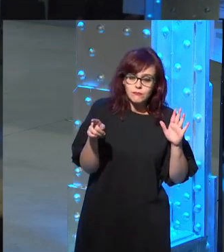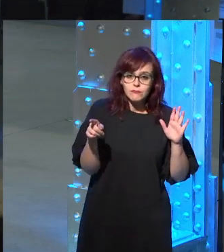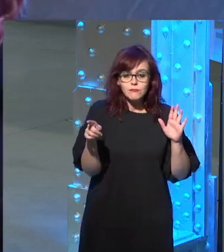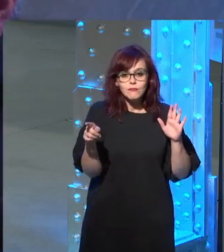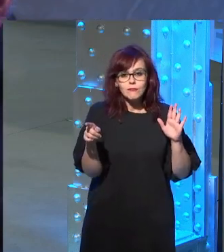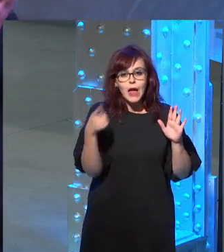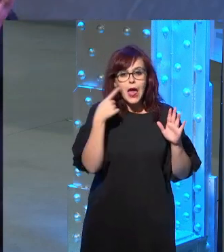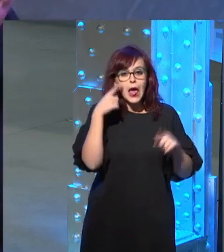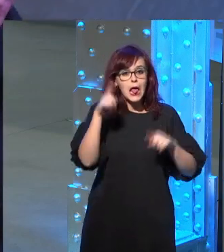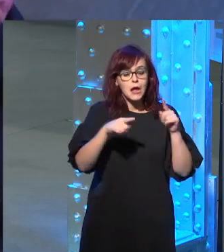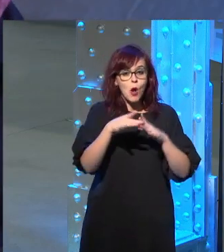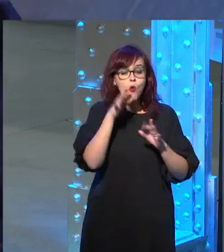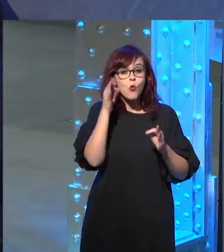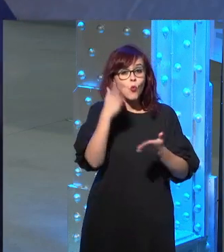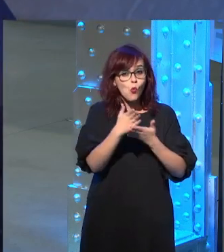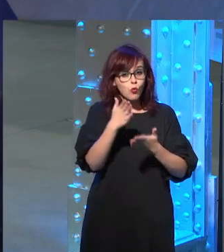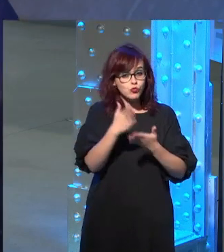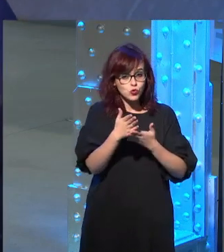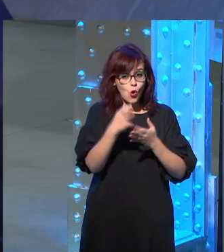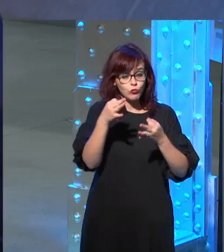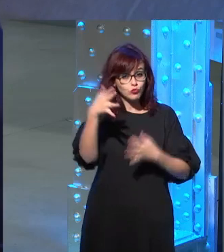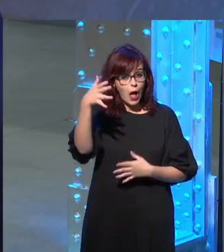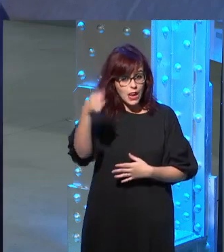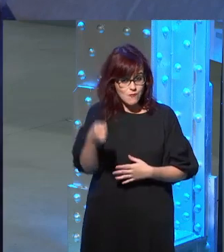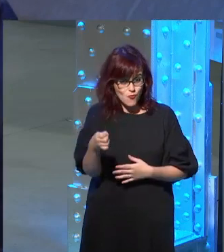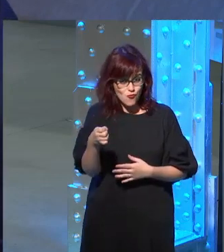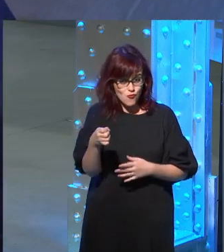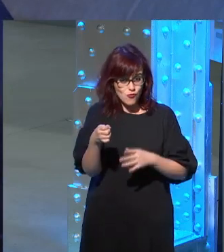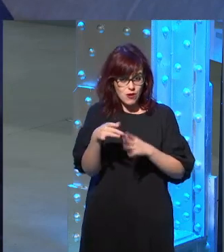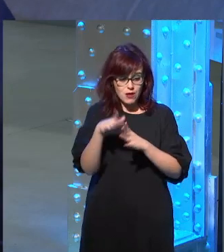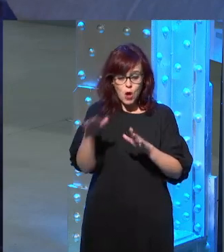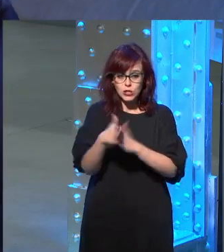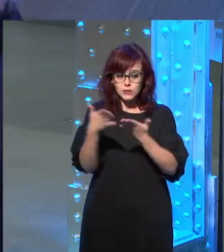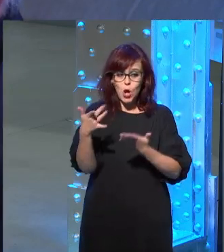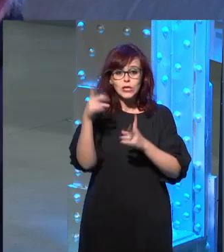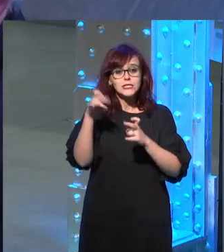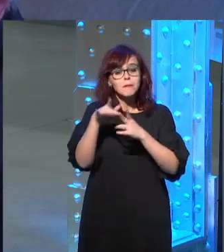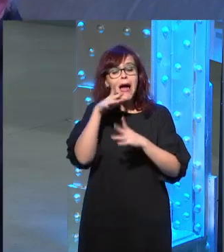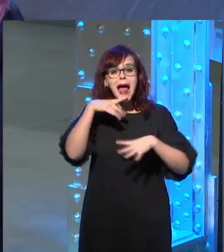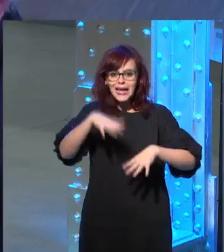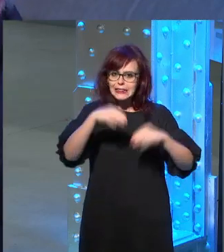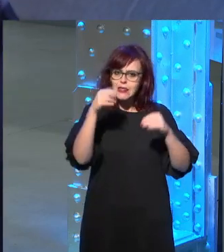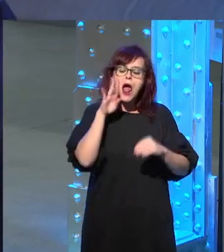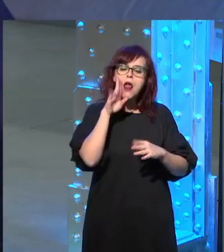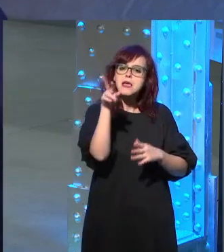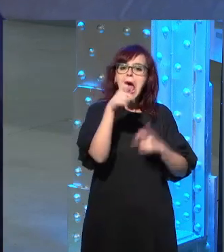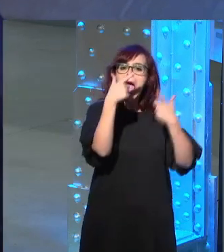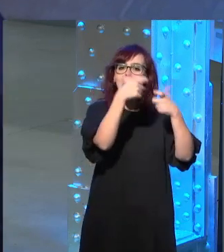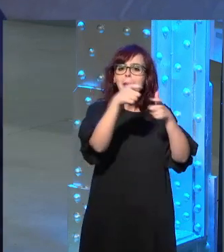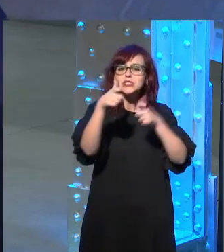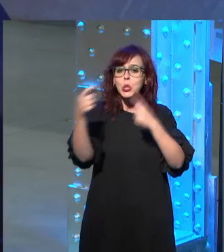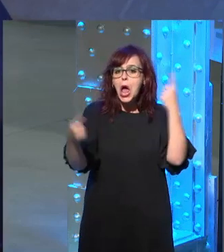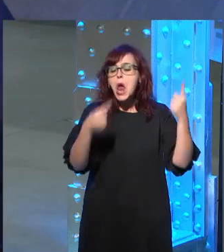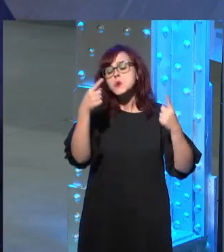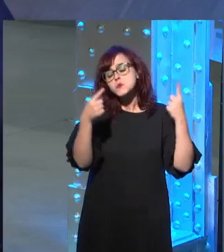ejemplo cuando cuando dimos el curso a la Limón que aparecía Conversación en la Catedral pues si releí ciertos episodios